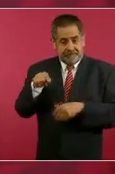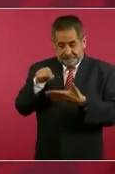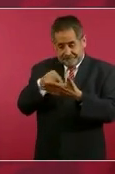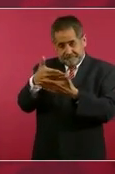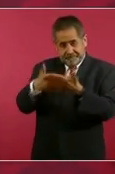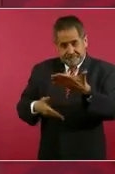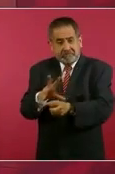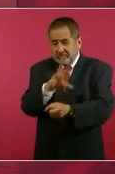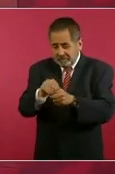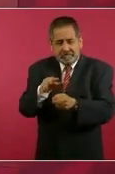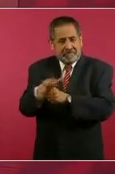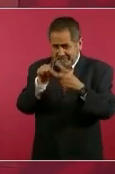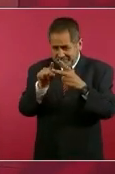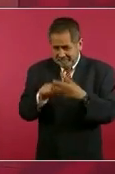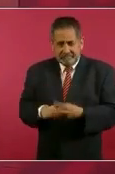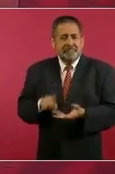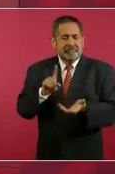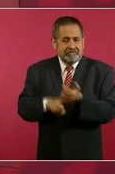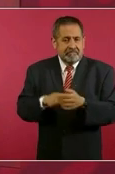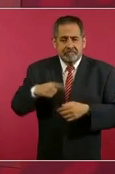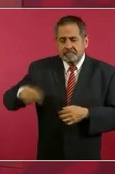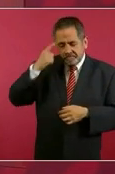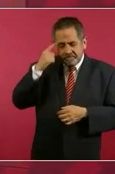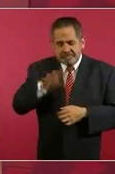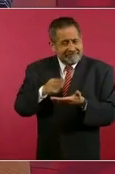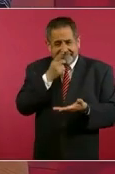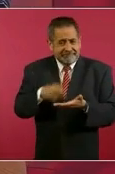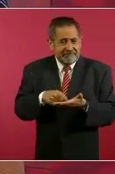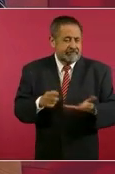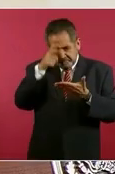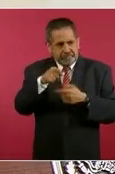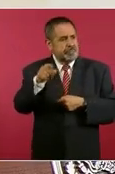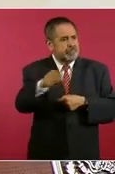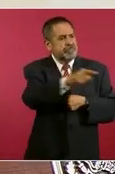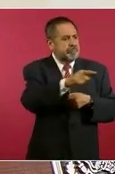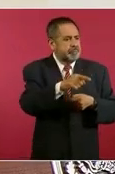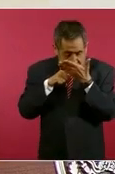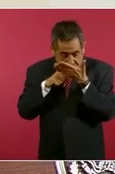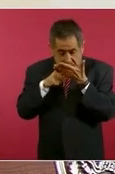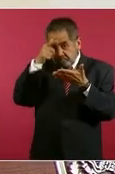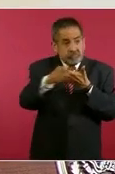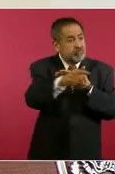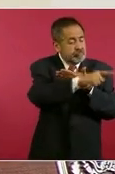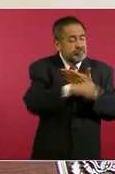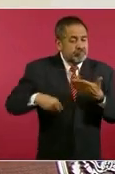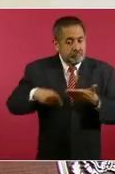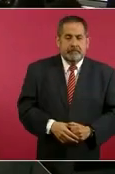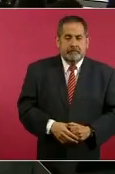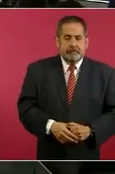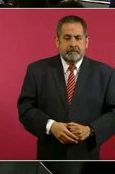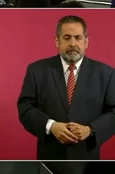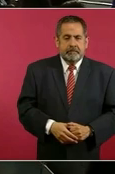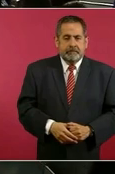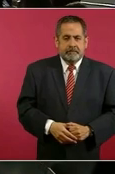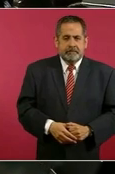vienen los nombres de los que se considera participaron en los actos de desaparición. De los jóvenes. Vienen los nombres.